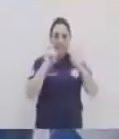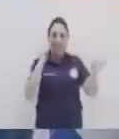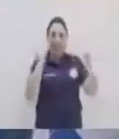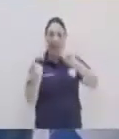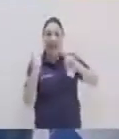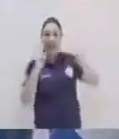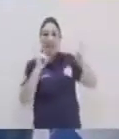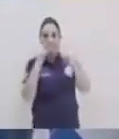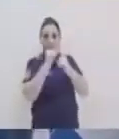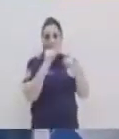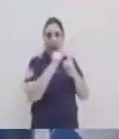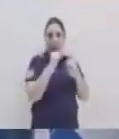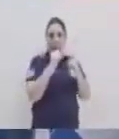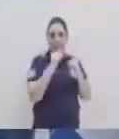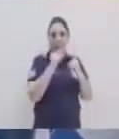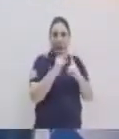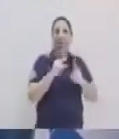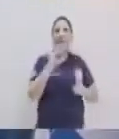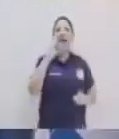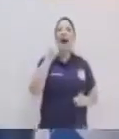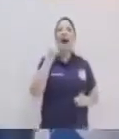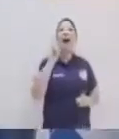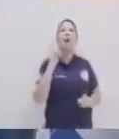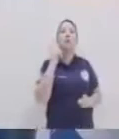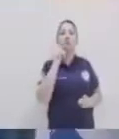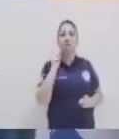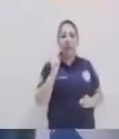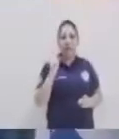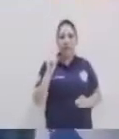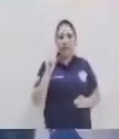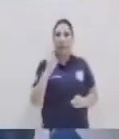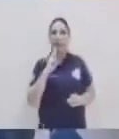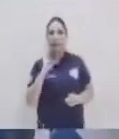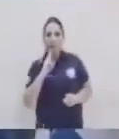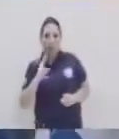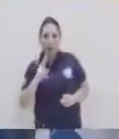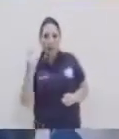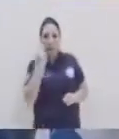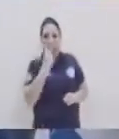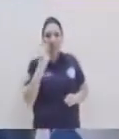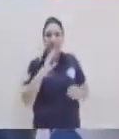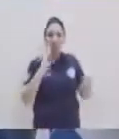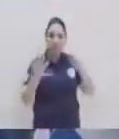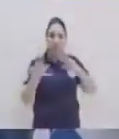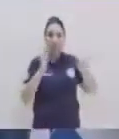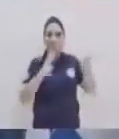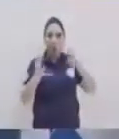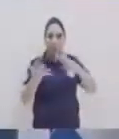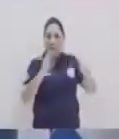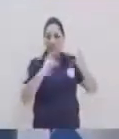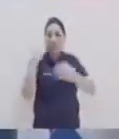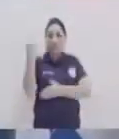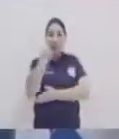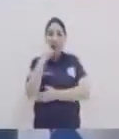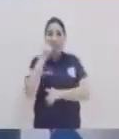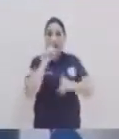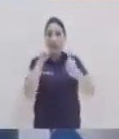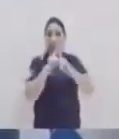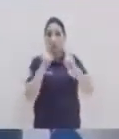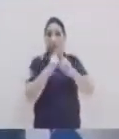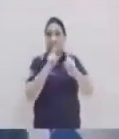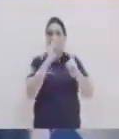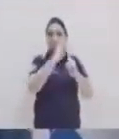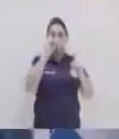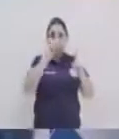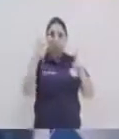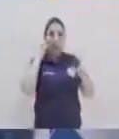cambiando la causa y el efecto, ¿verdad? Entonces, esa combinación de ambos aspectos creo que son importantes dentro